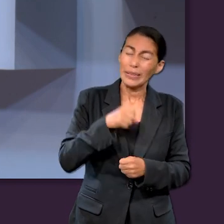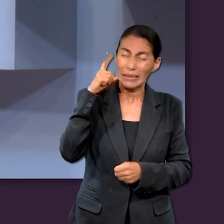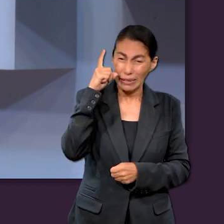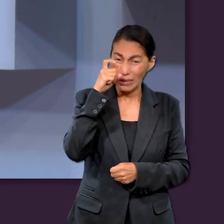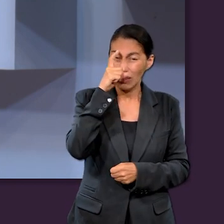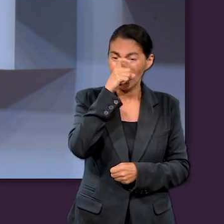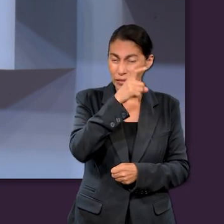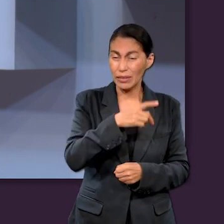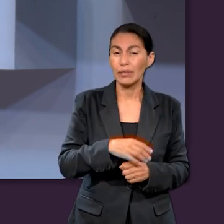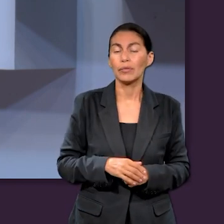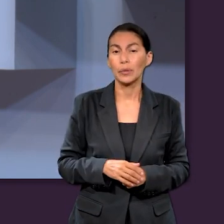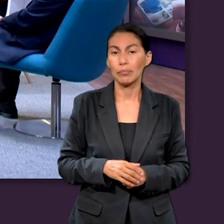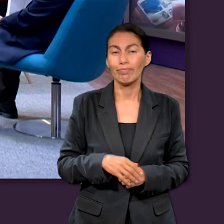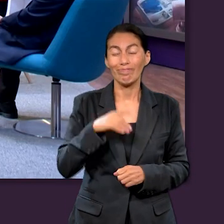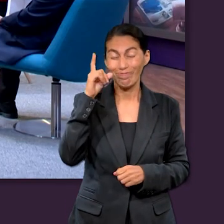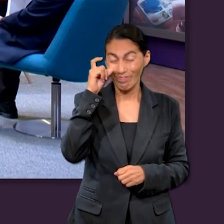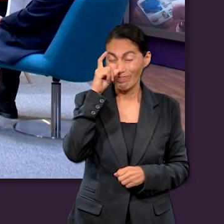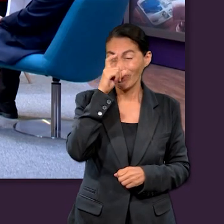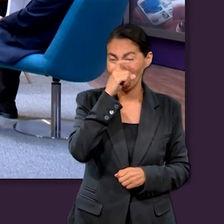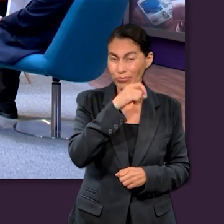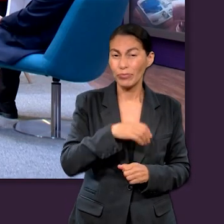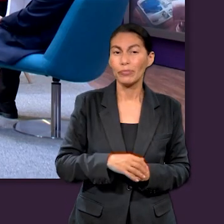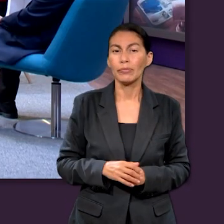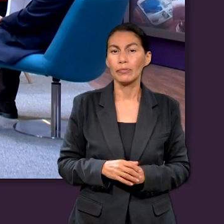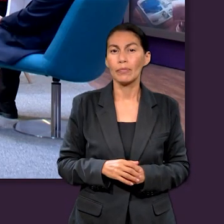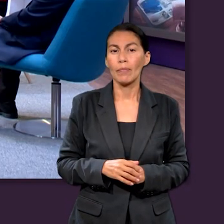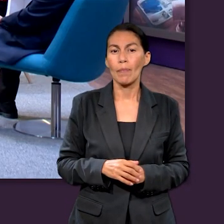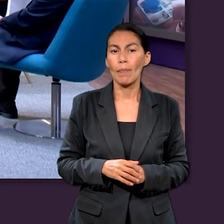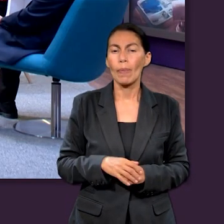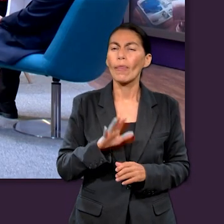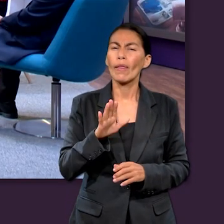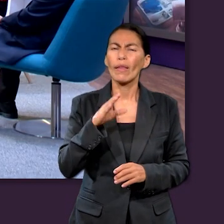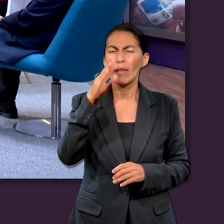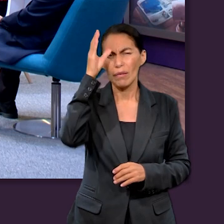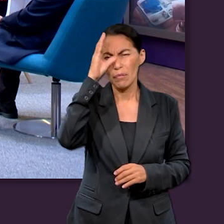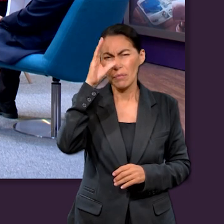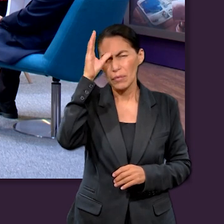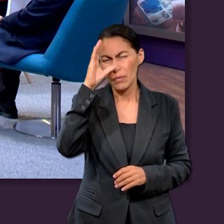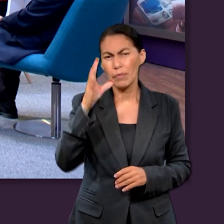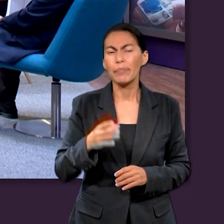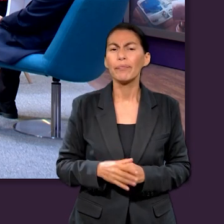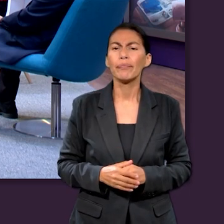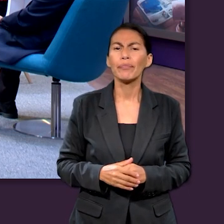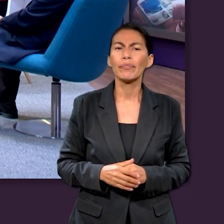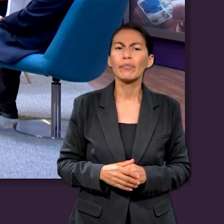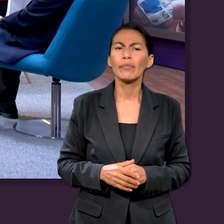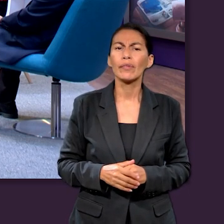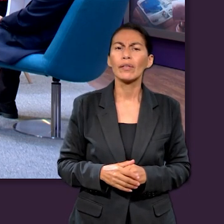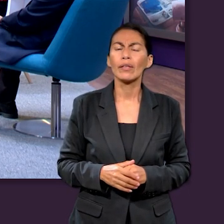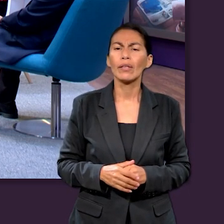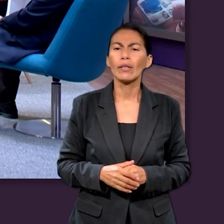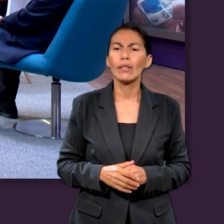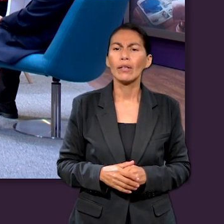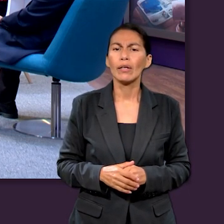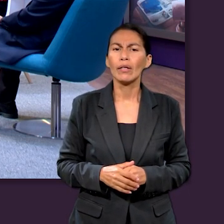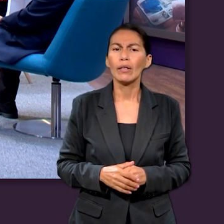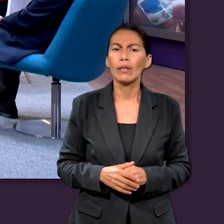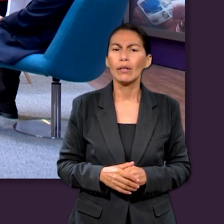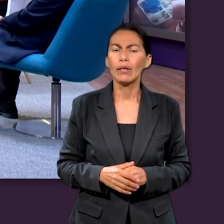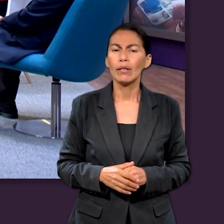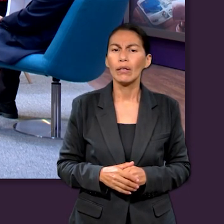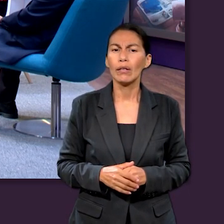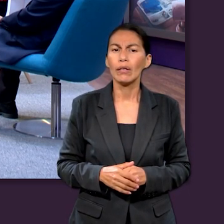cosas muy terribles, muy pero muy terribles. Chibrena, ¿tú cómo